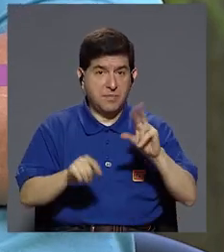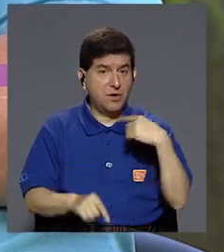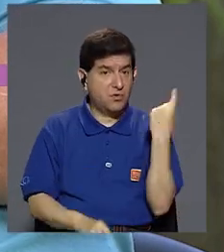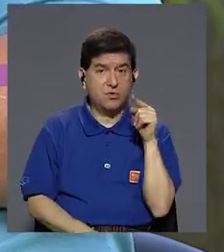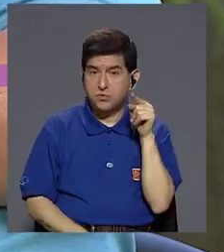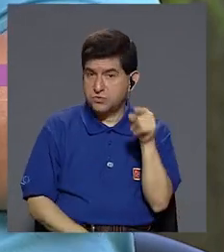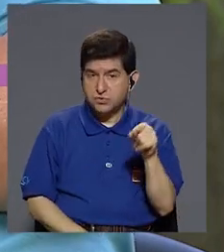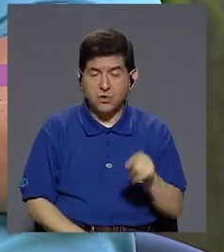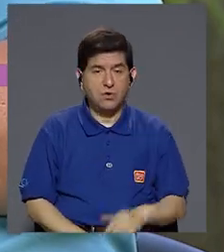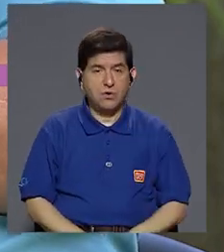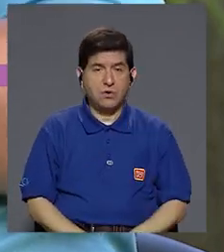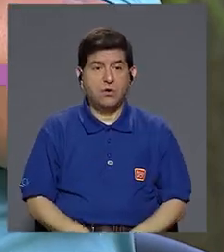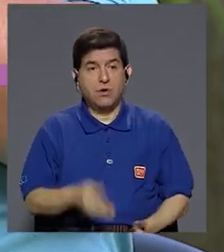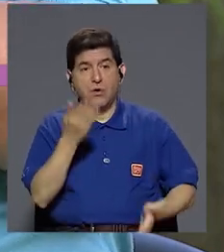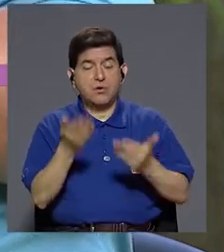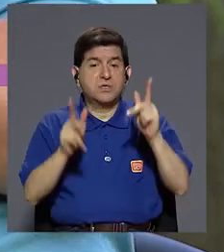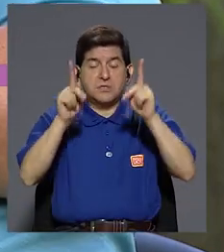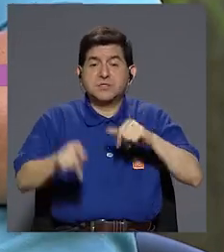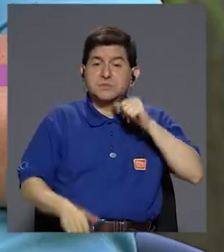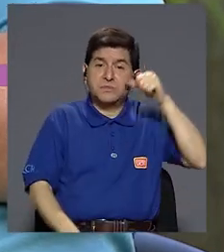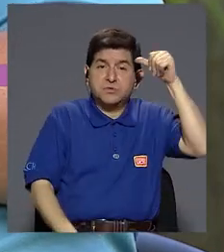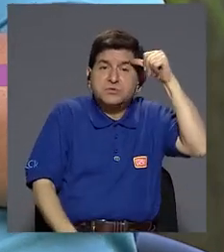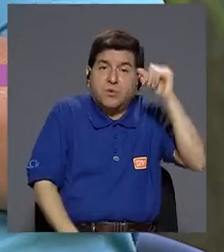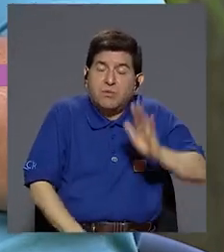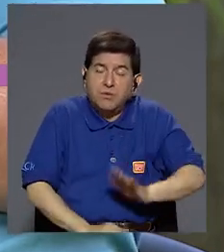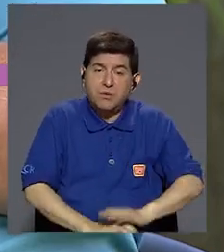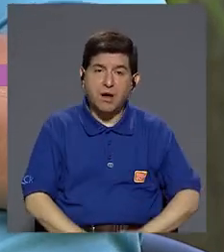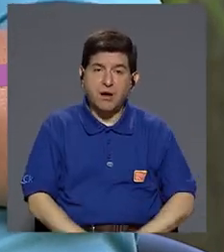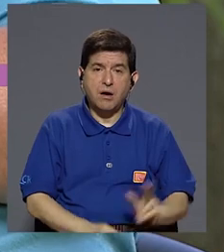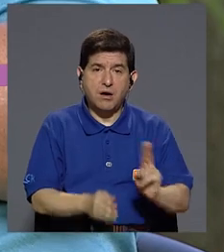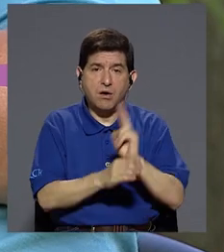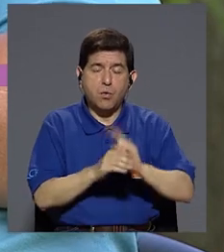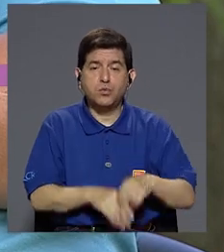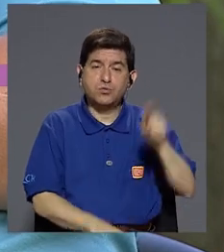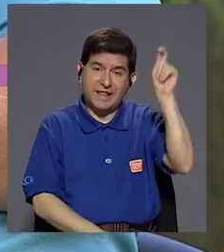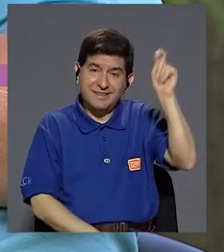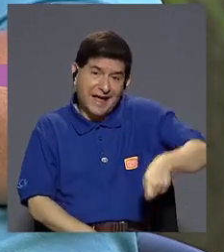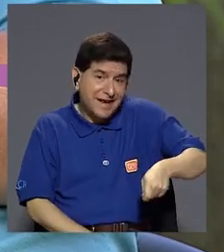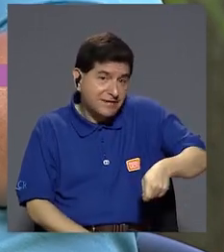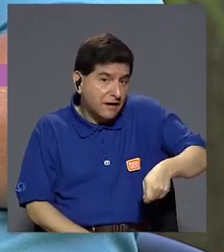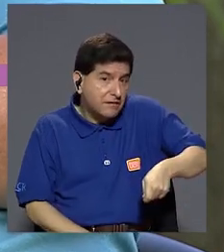solamente es eso. cada vez que de pronto las personas adultas usan su tarjeta,